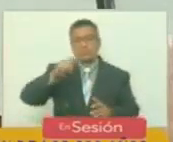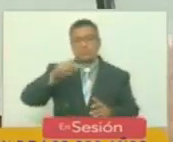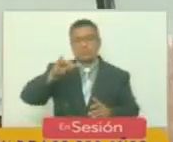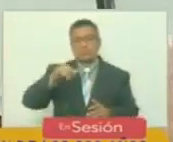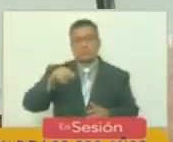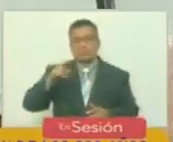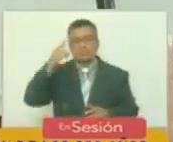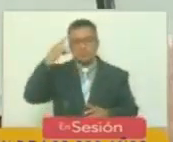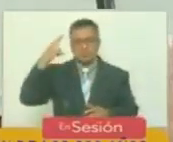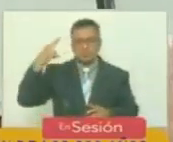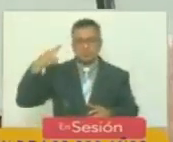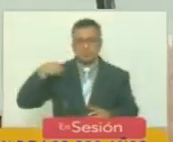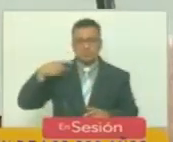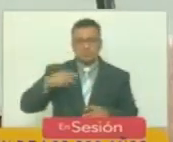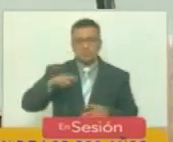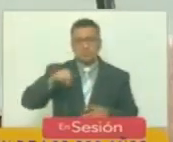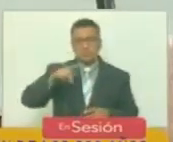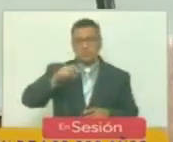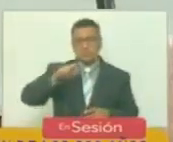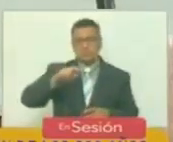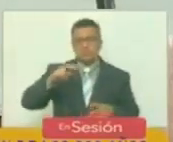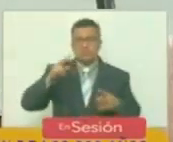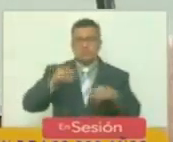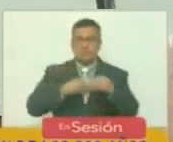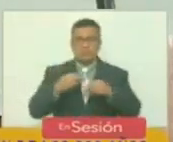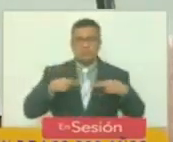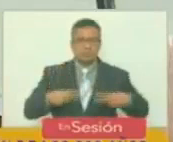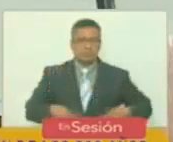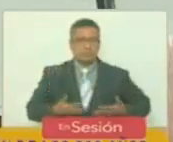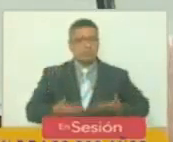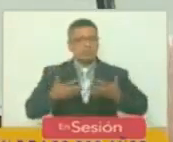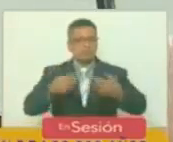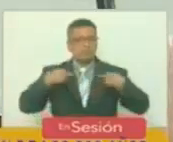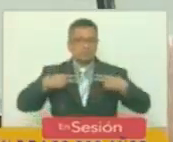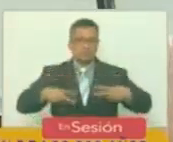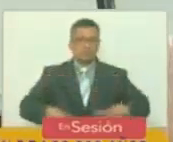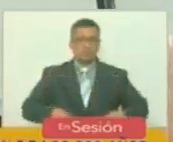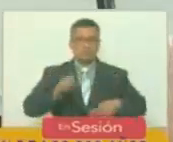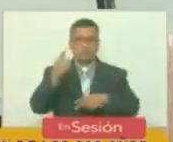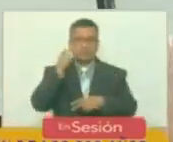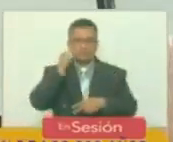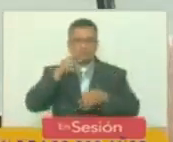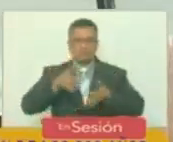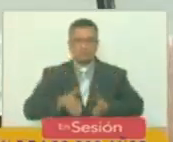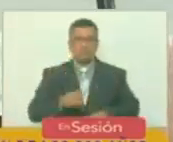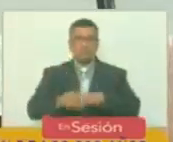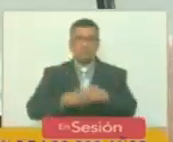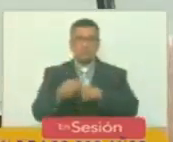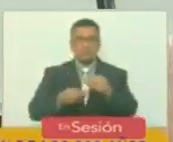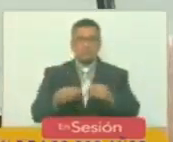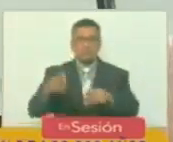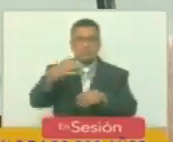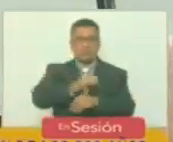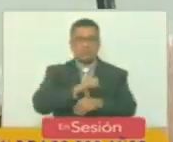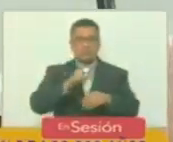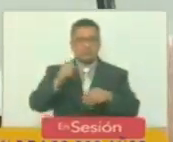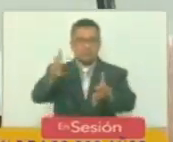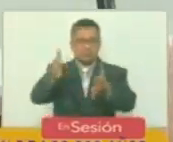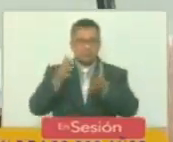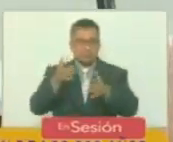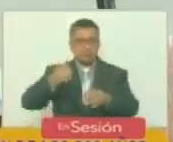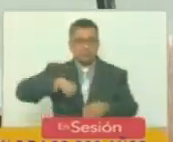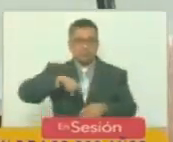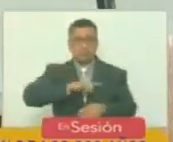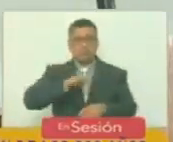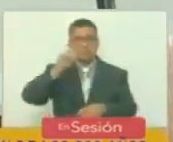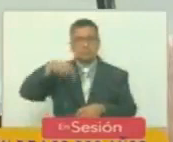Martí lo hizo con su vida entregando su vida y uno de sus hijos lo hizo consiguiendo la victoria nuestro